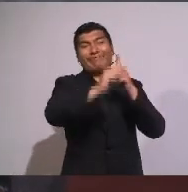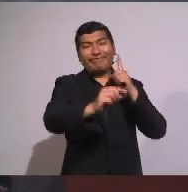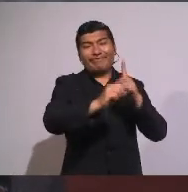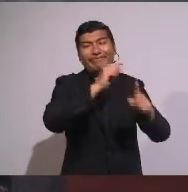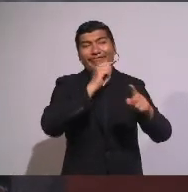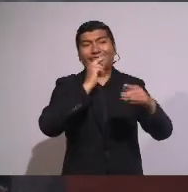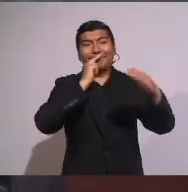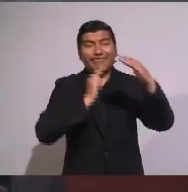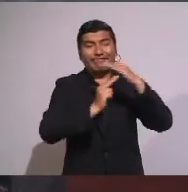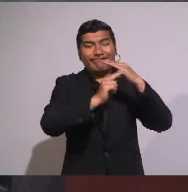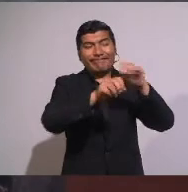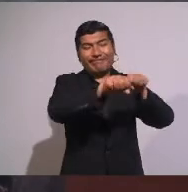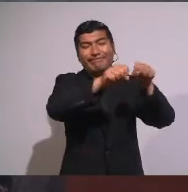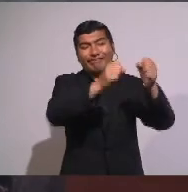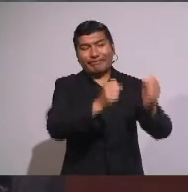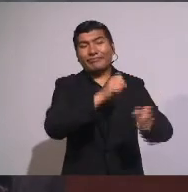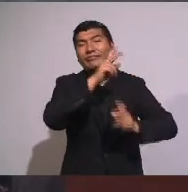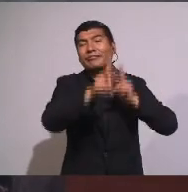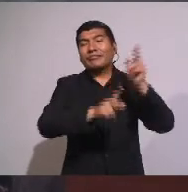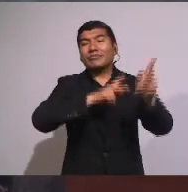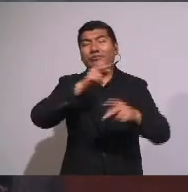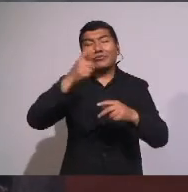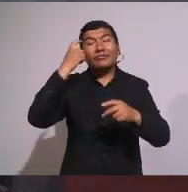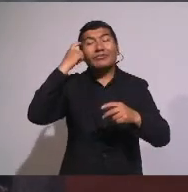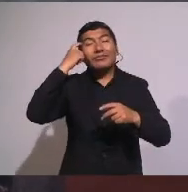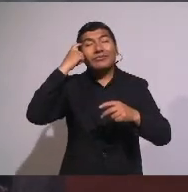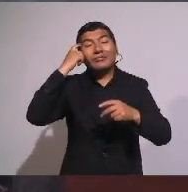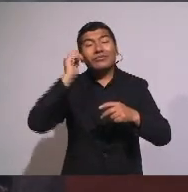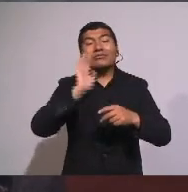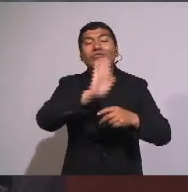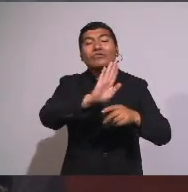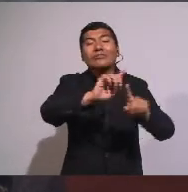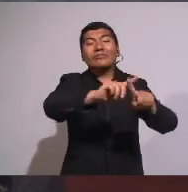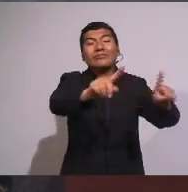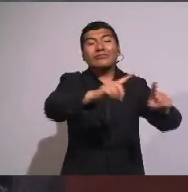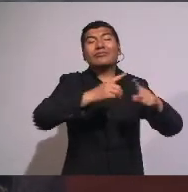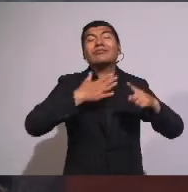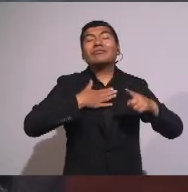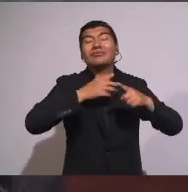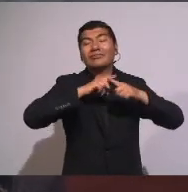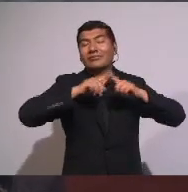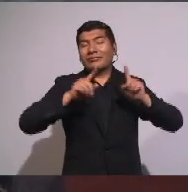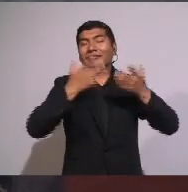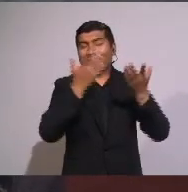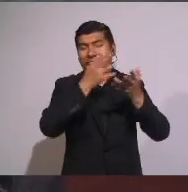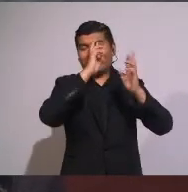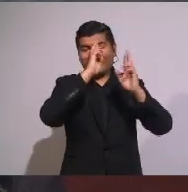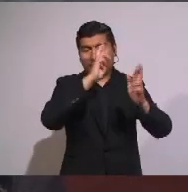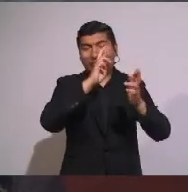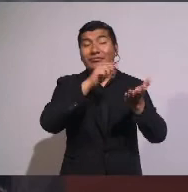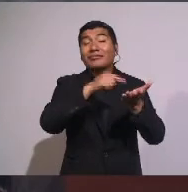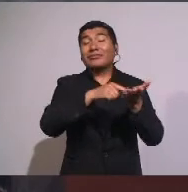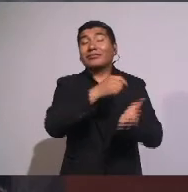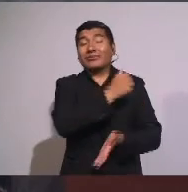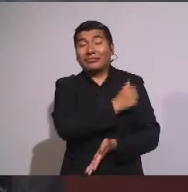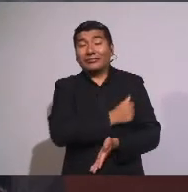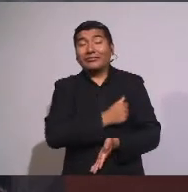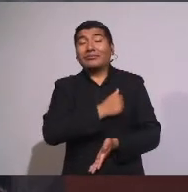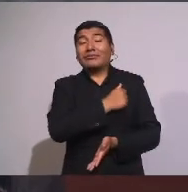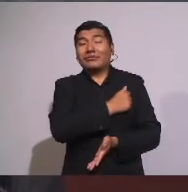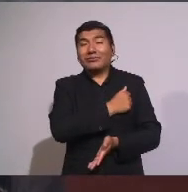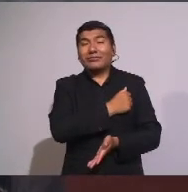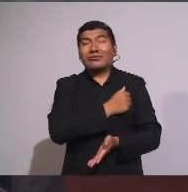Y destruir Al que piensa Diferente Porque Esa actitud Solo